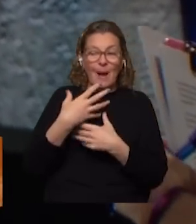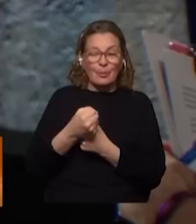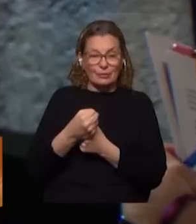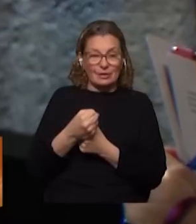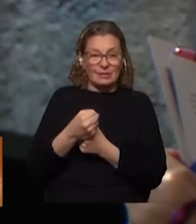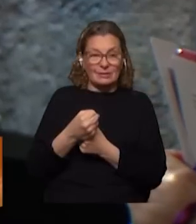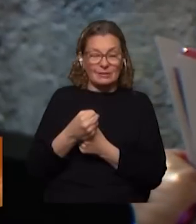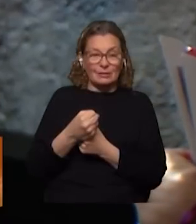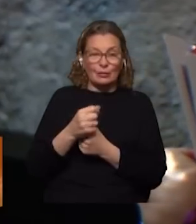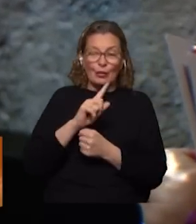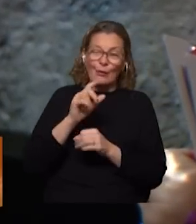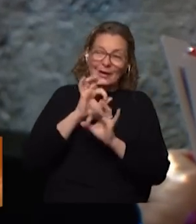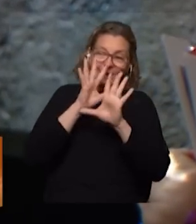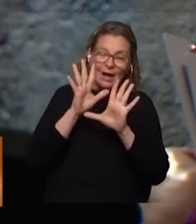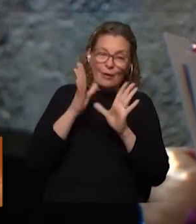todavía no es claro